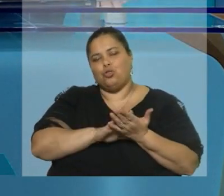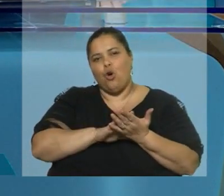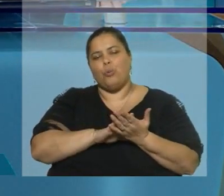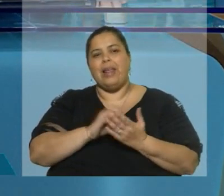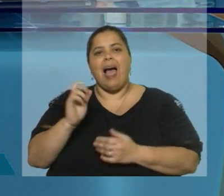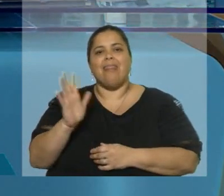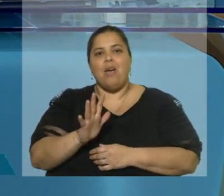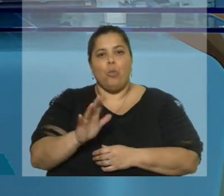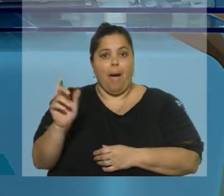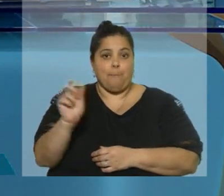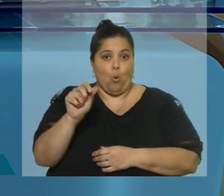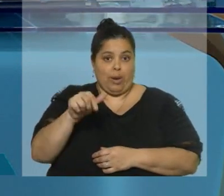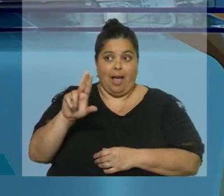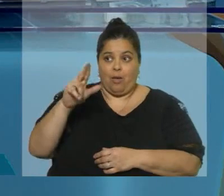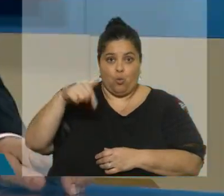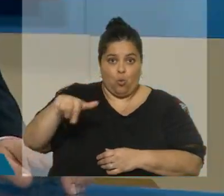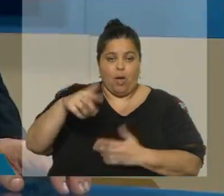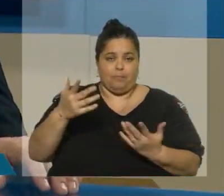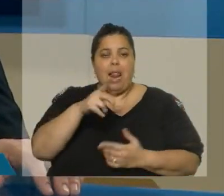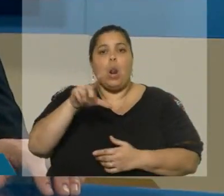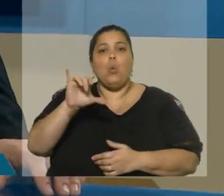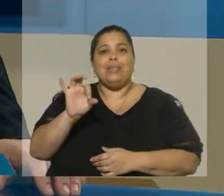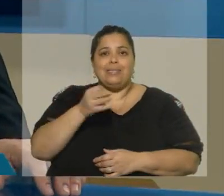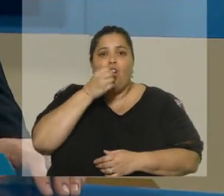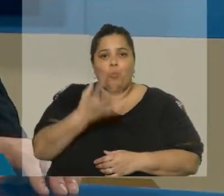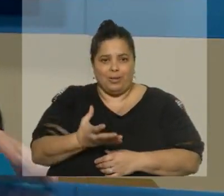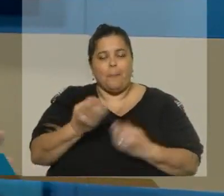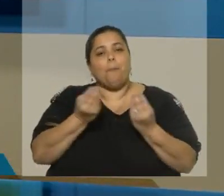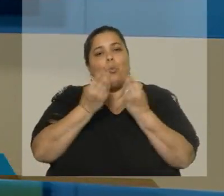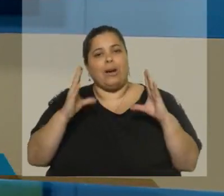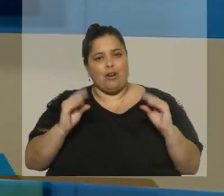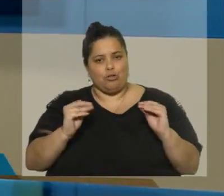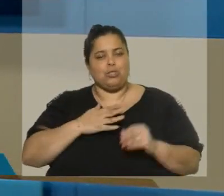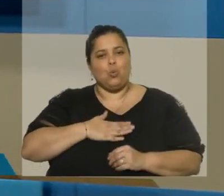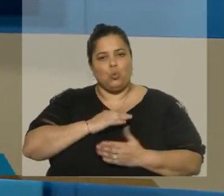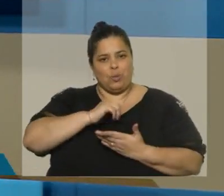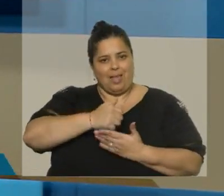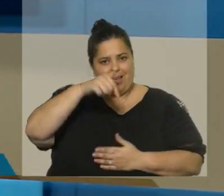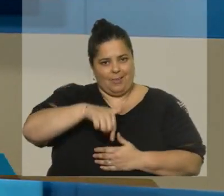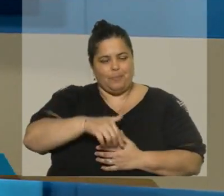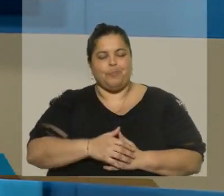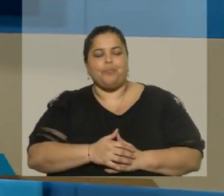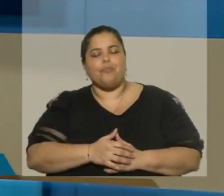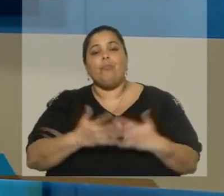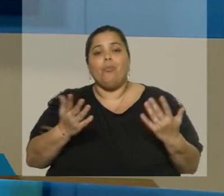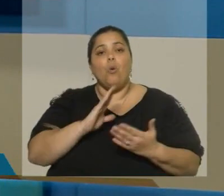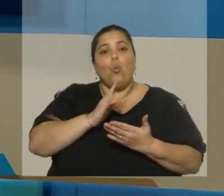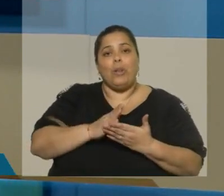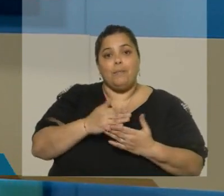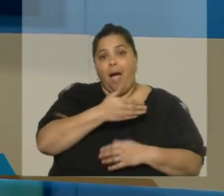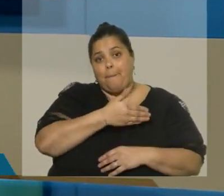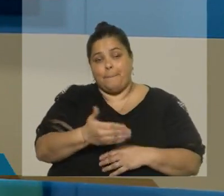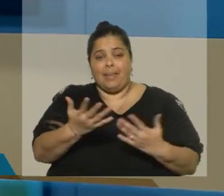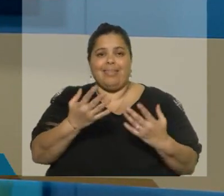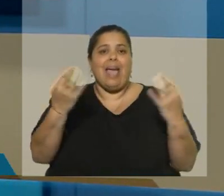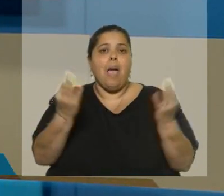pública del país. Luis Custodio, ¿cómo estás? Hola Luis. ¿Cómo les va? Buenas noches. Un gusto estar con ustedes aquí. Últimamente los especialistas